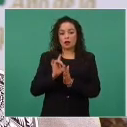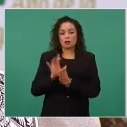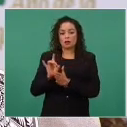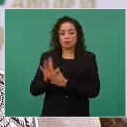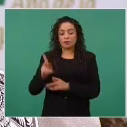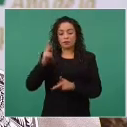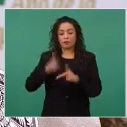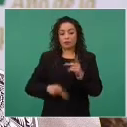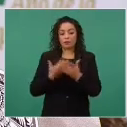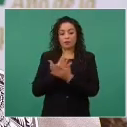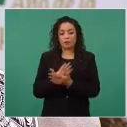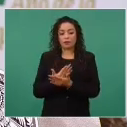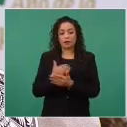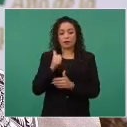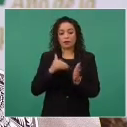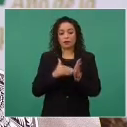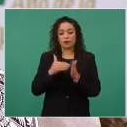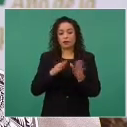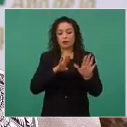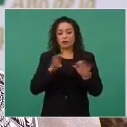millones 909 mil.